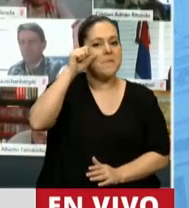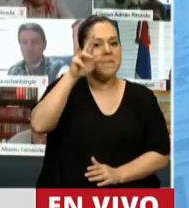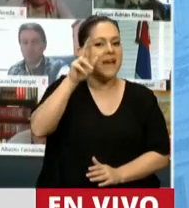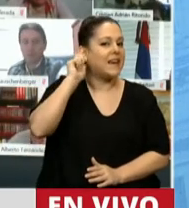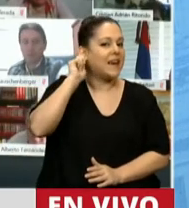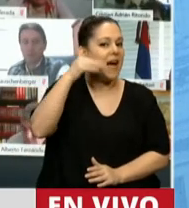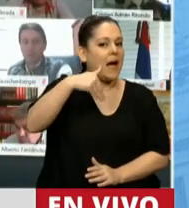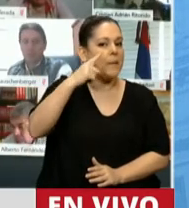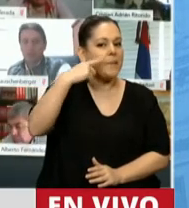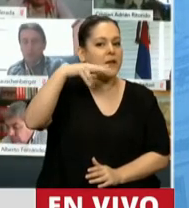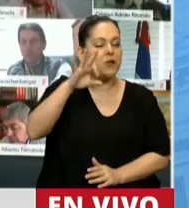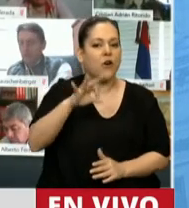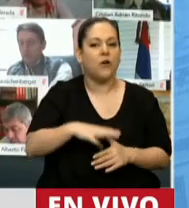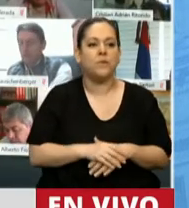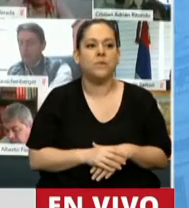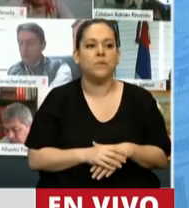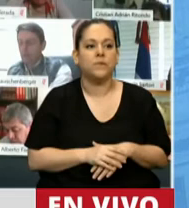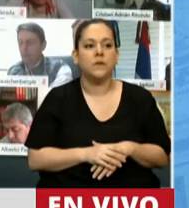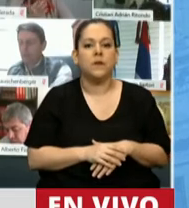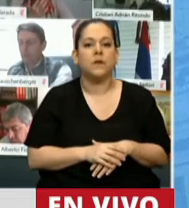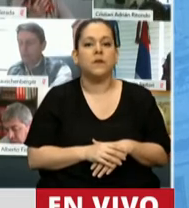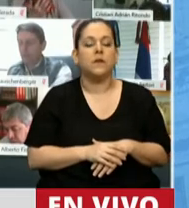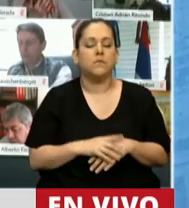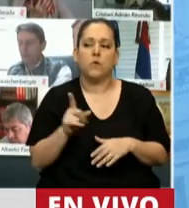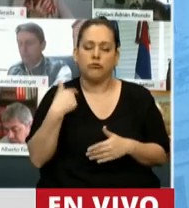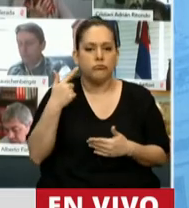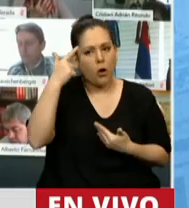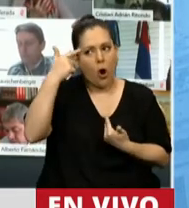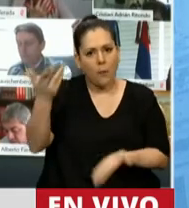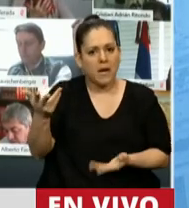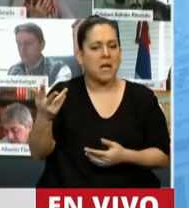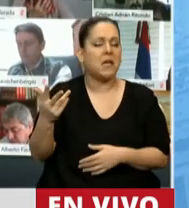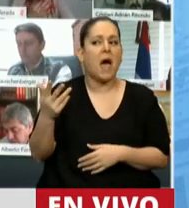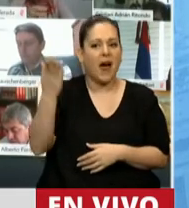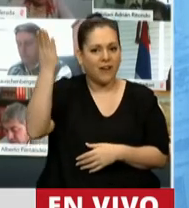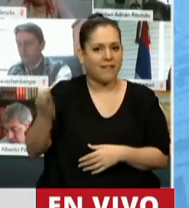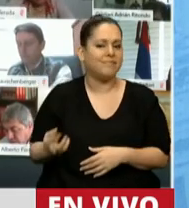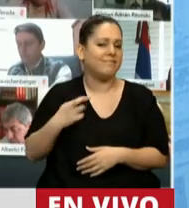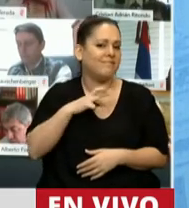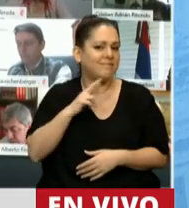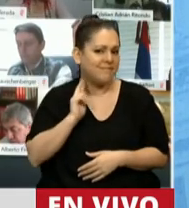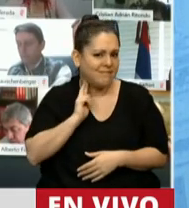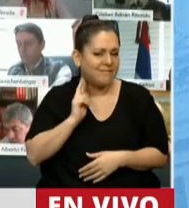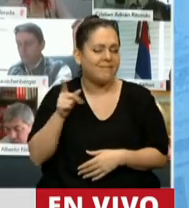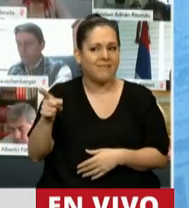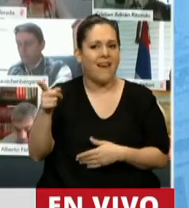opción. Venimos a homenajearlo a 120 años de su nacimiento.